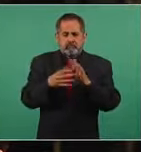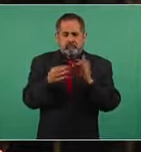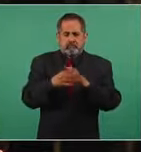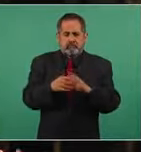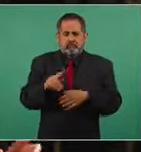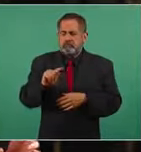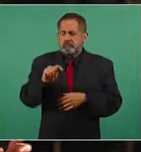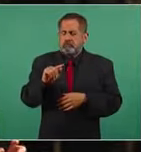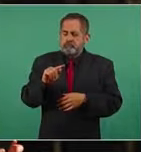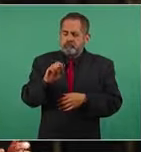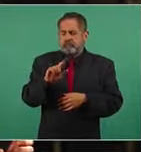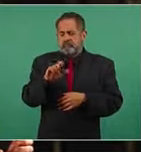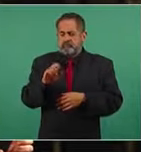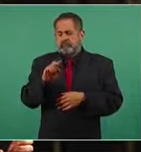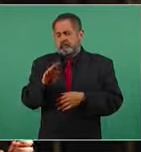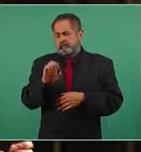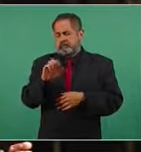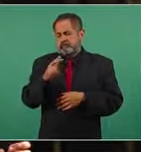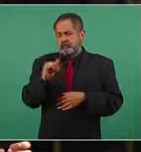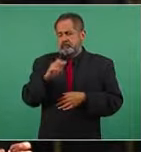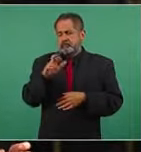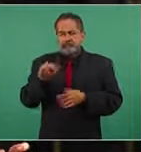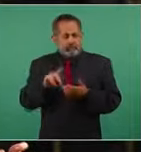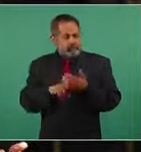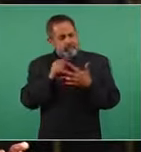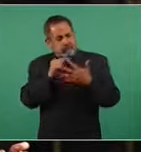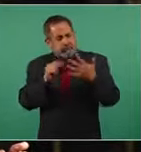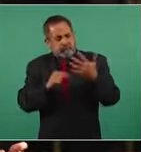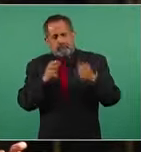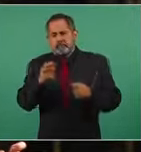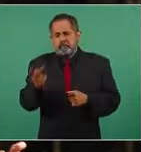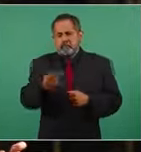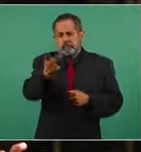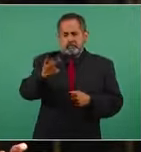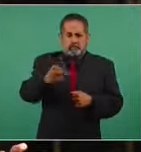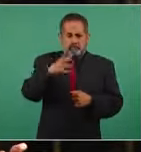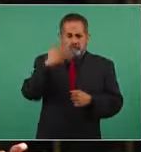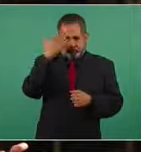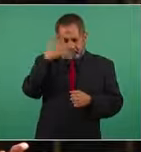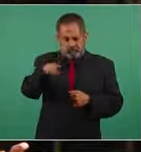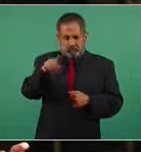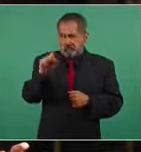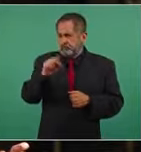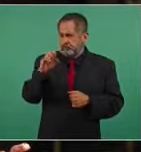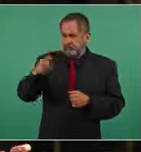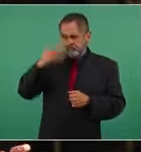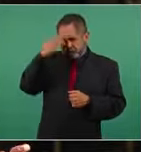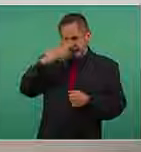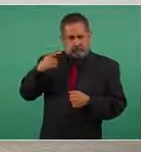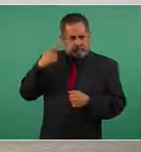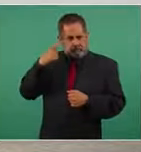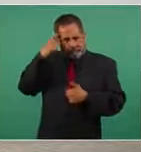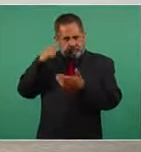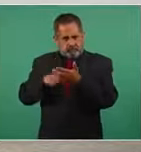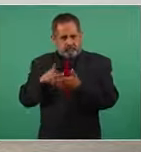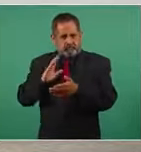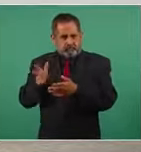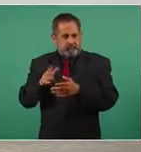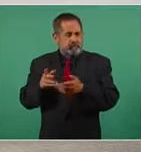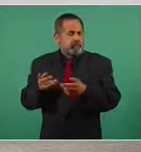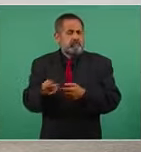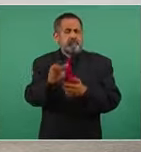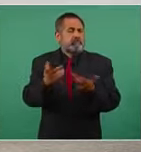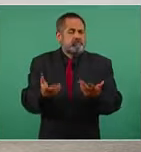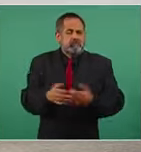telebachillerato comunitario. Presidente, yo preguntarle, seguramente ya la Secretaría de Educación Pública está viendo al respecto,